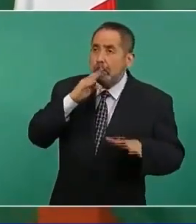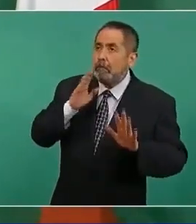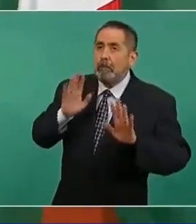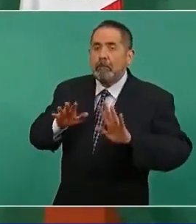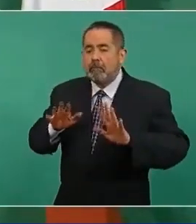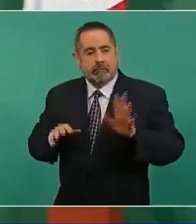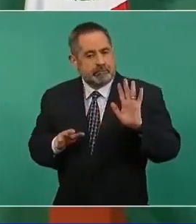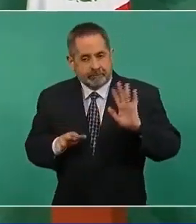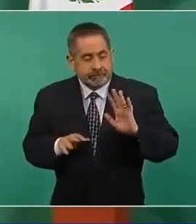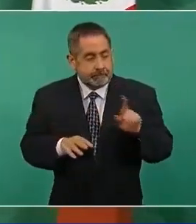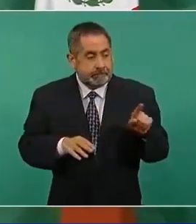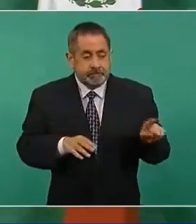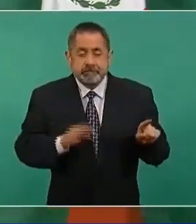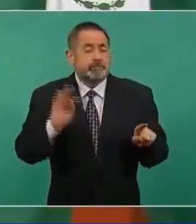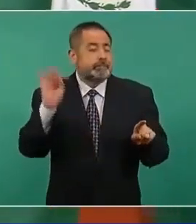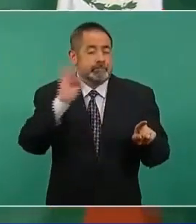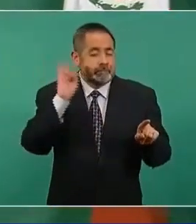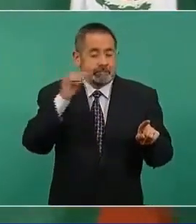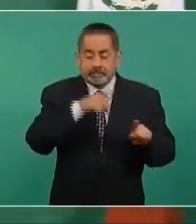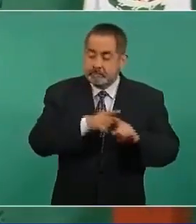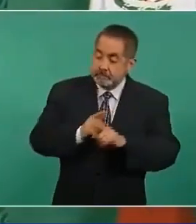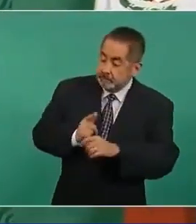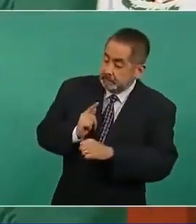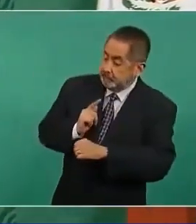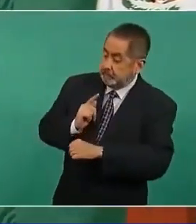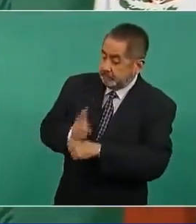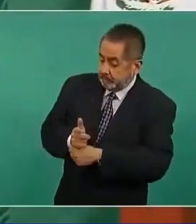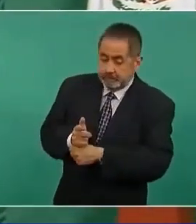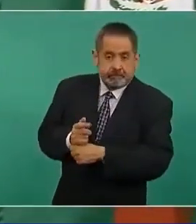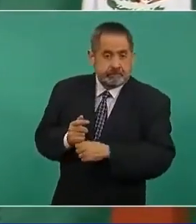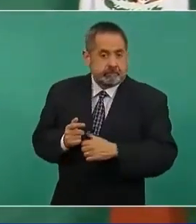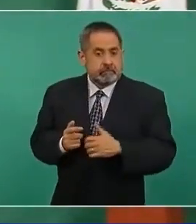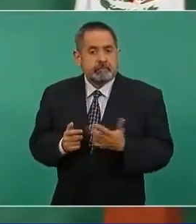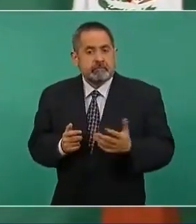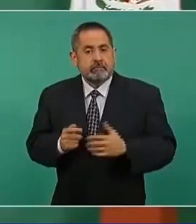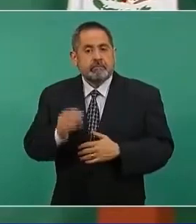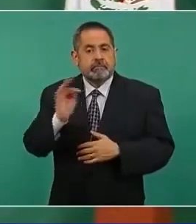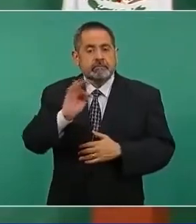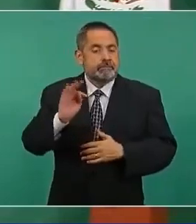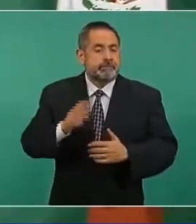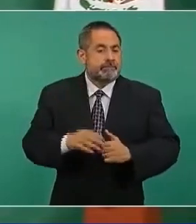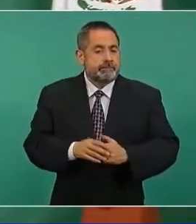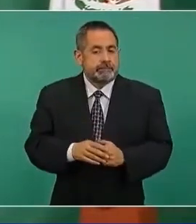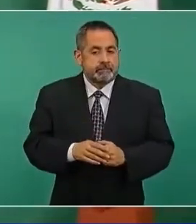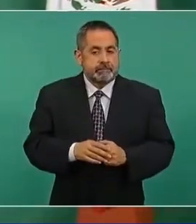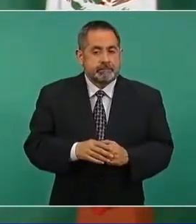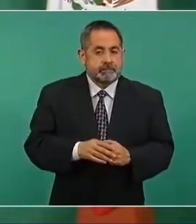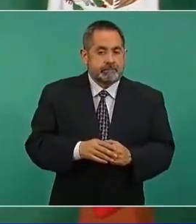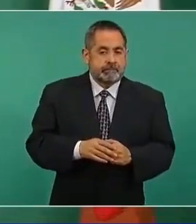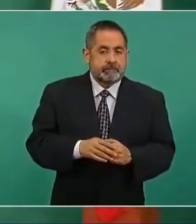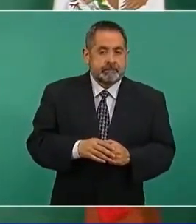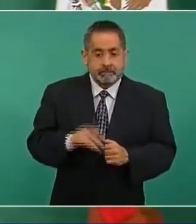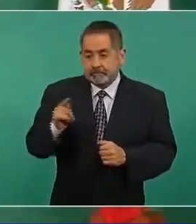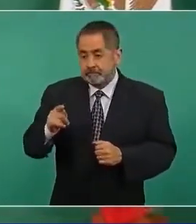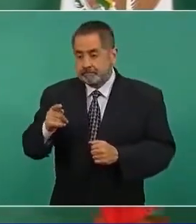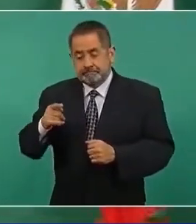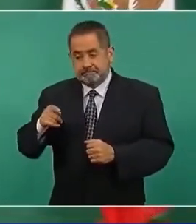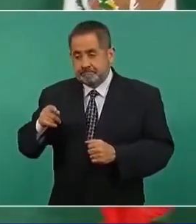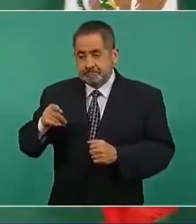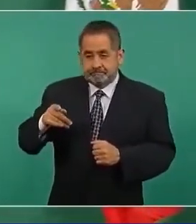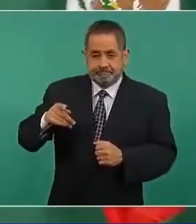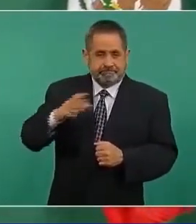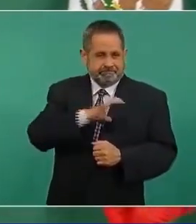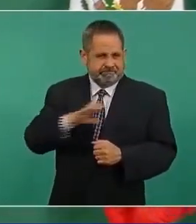si se hubiesen dado cuenta de que elegir candidatos